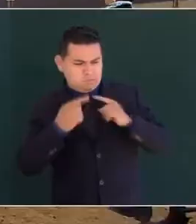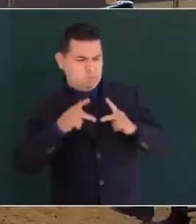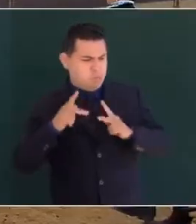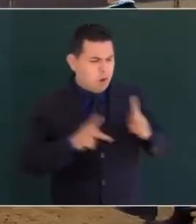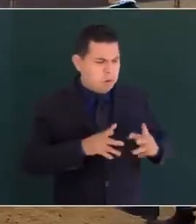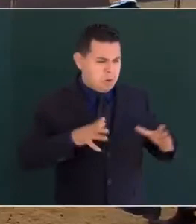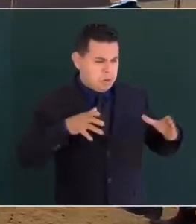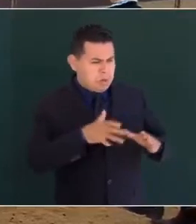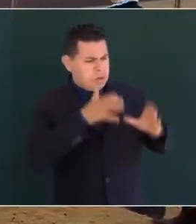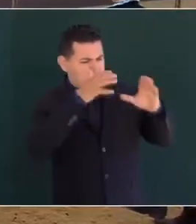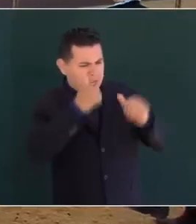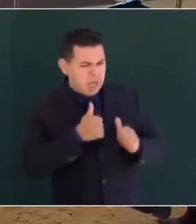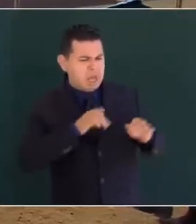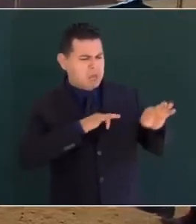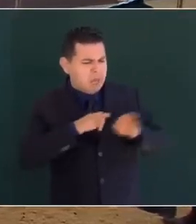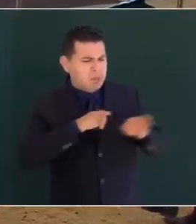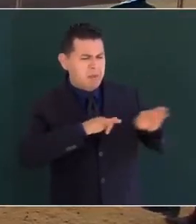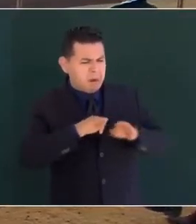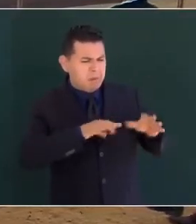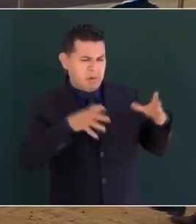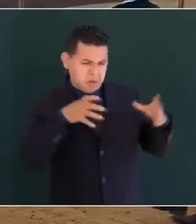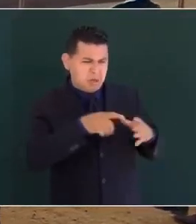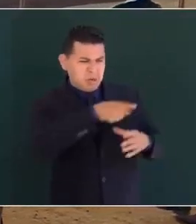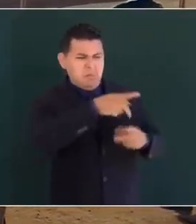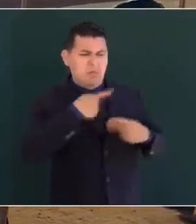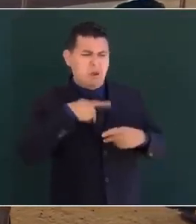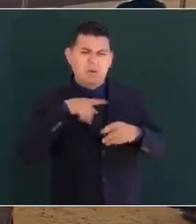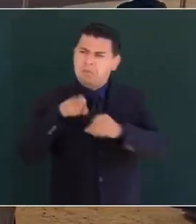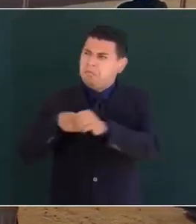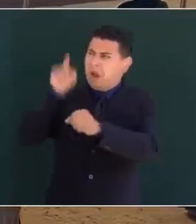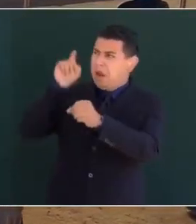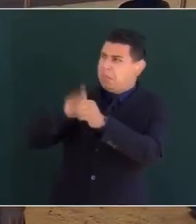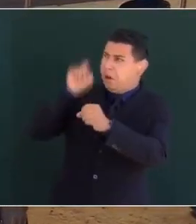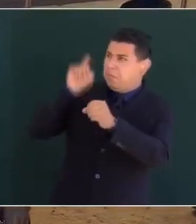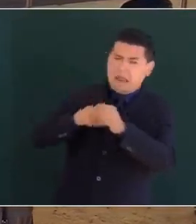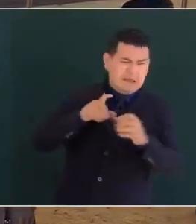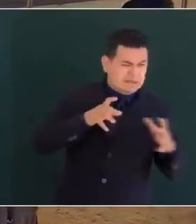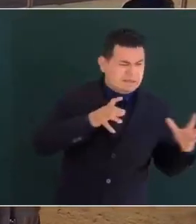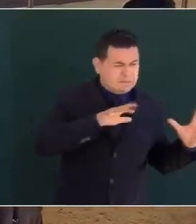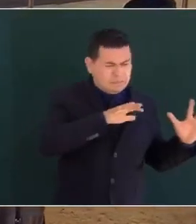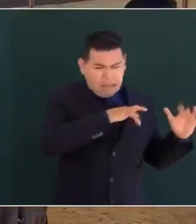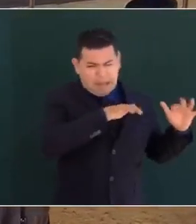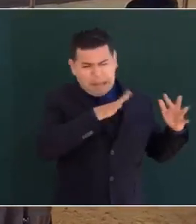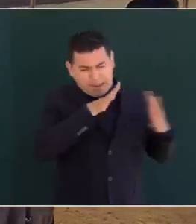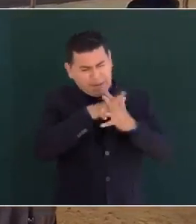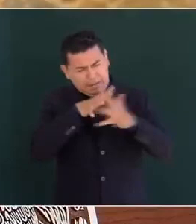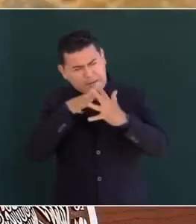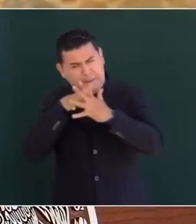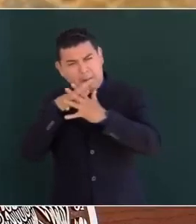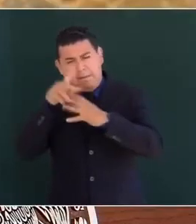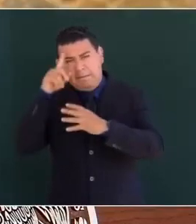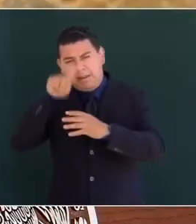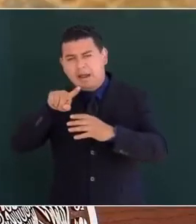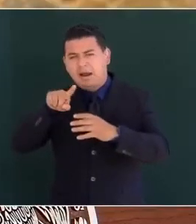restos de los insurgentes y consuman la independencia